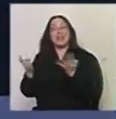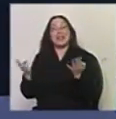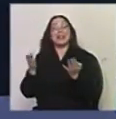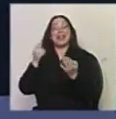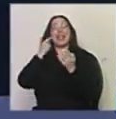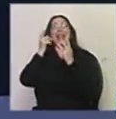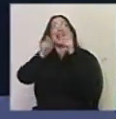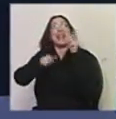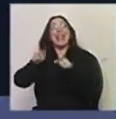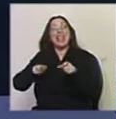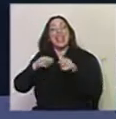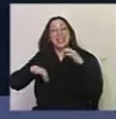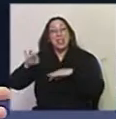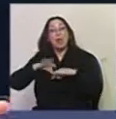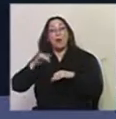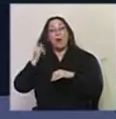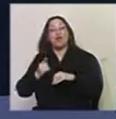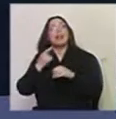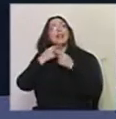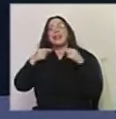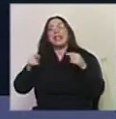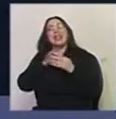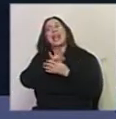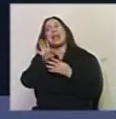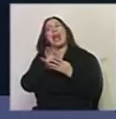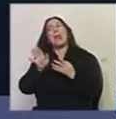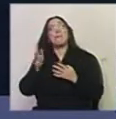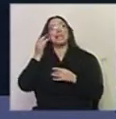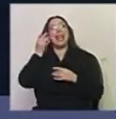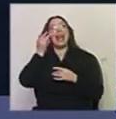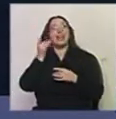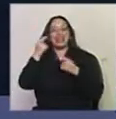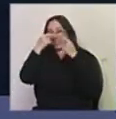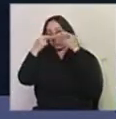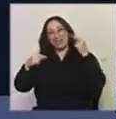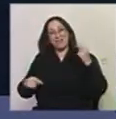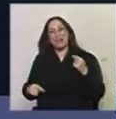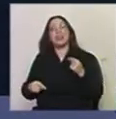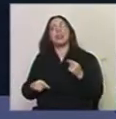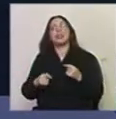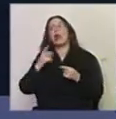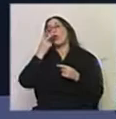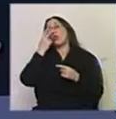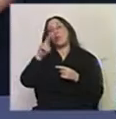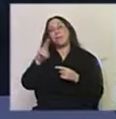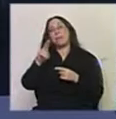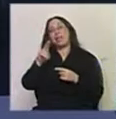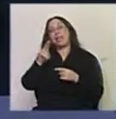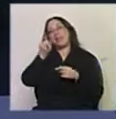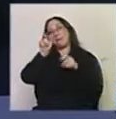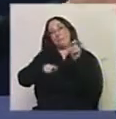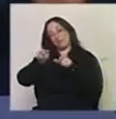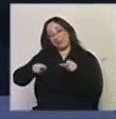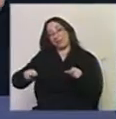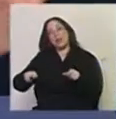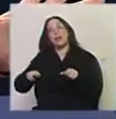y por el interés por todas las ramas artísticas, ¿no? Pero tenemos eso, más o menos 2.000 chicos entre todas